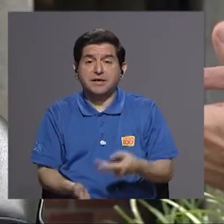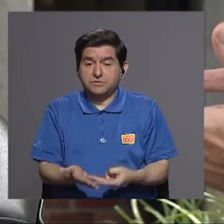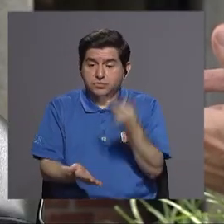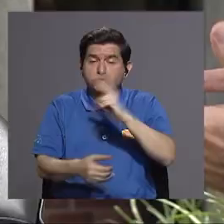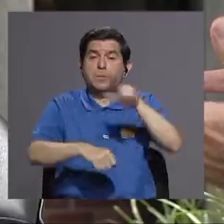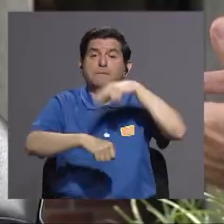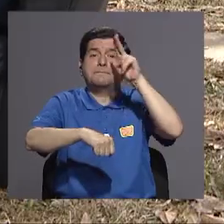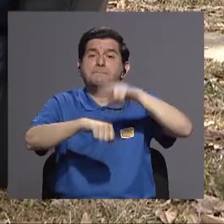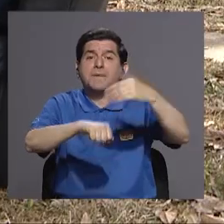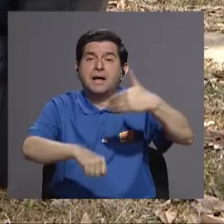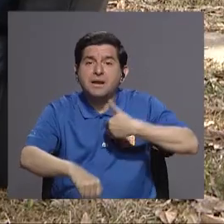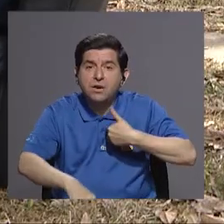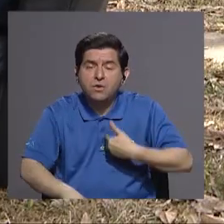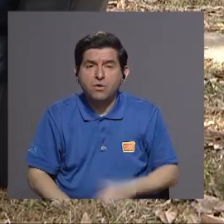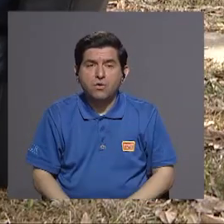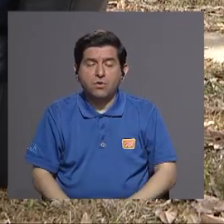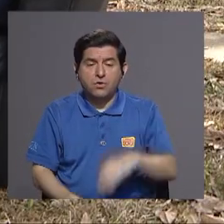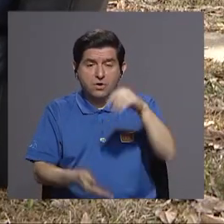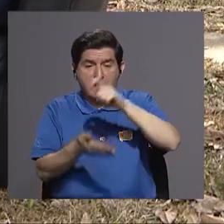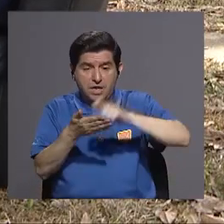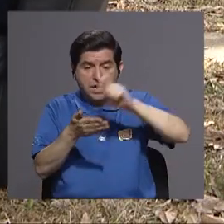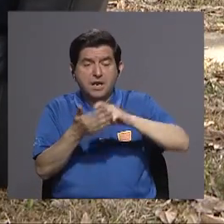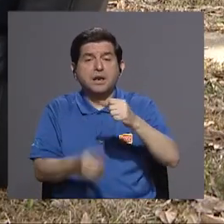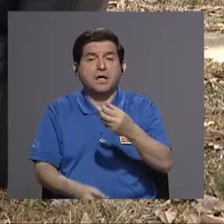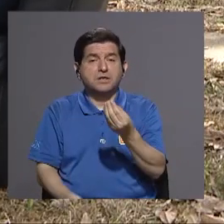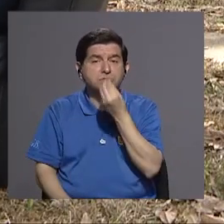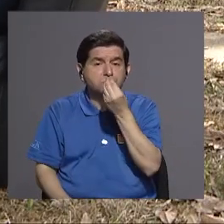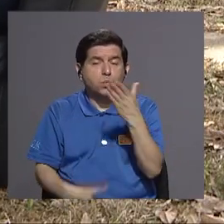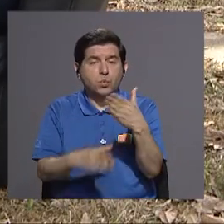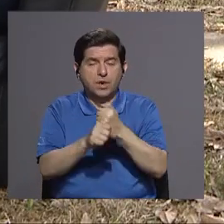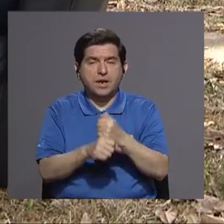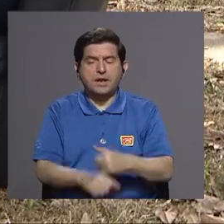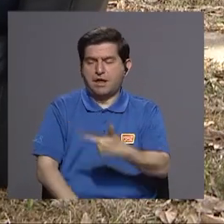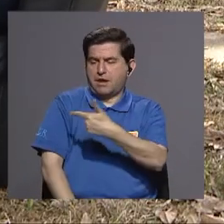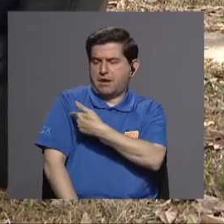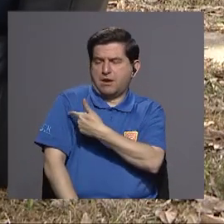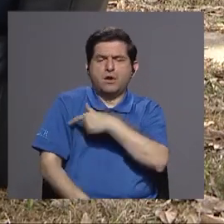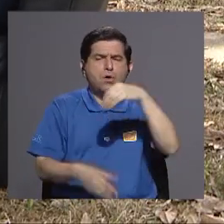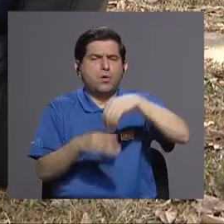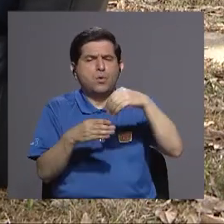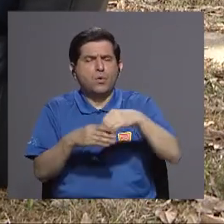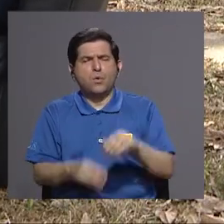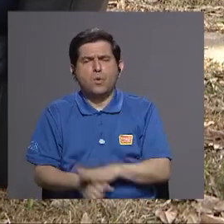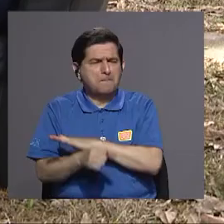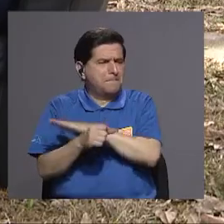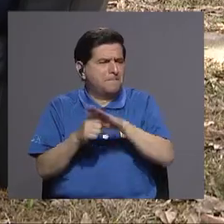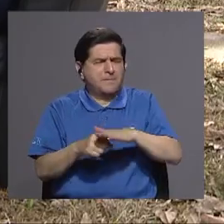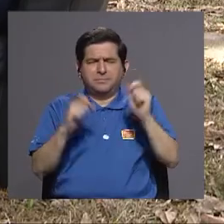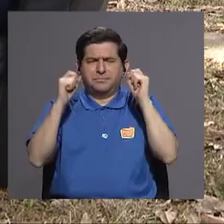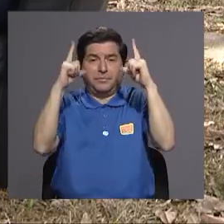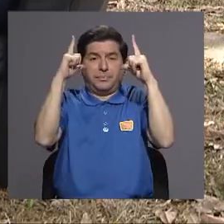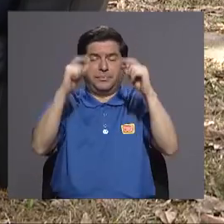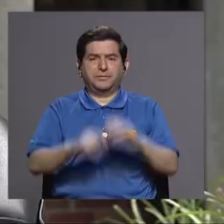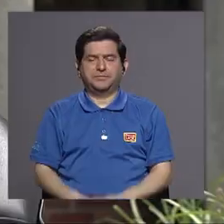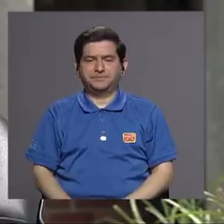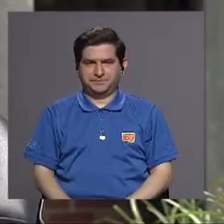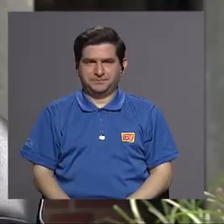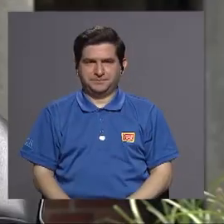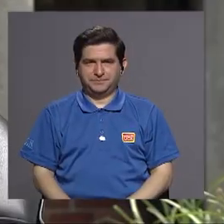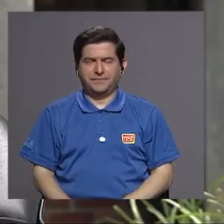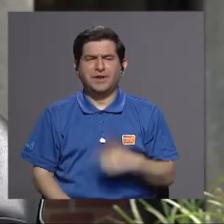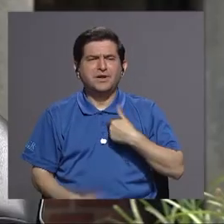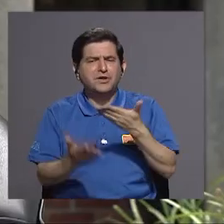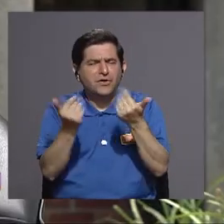nacional todo eso es la escuela nutrición y la parte de enfermedad es un aporte es absolutamente increíble ahorita